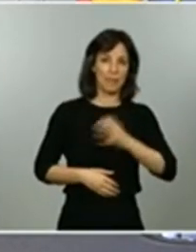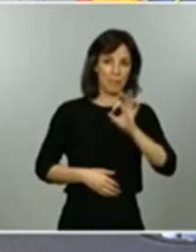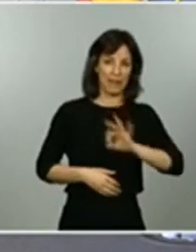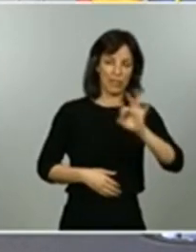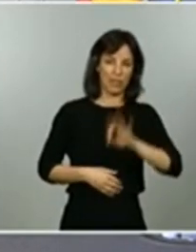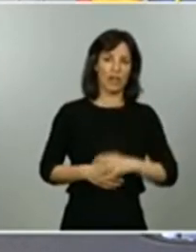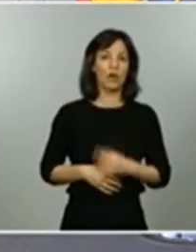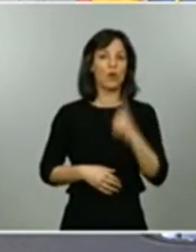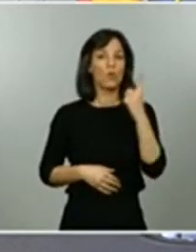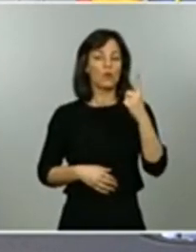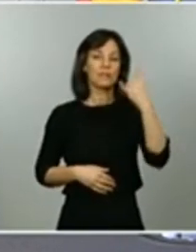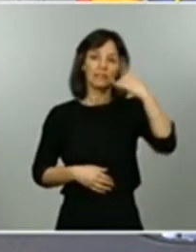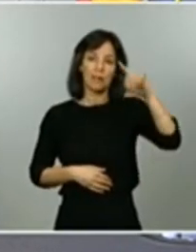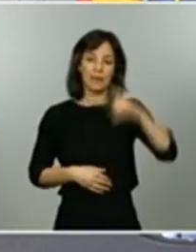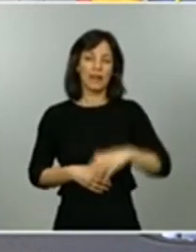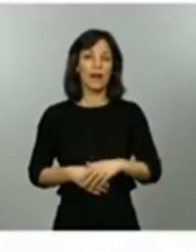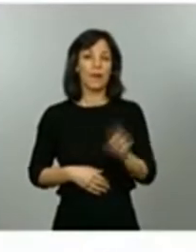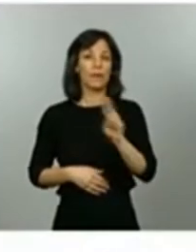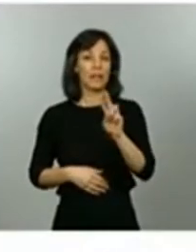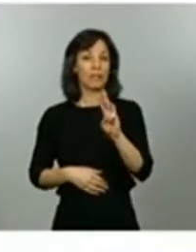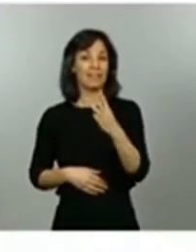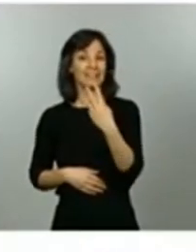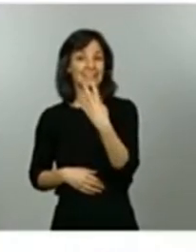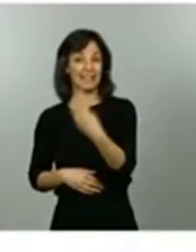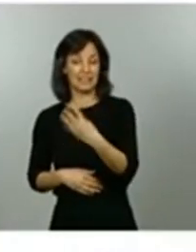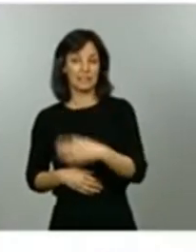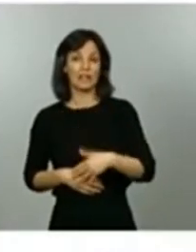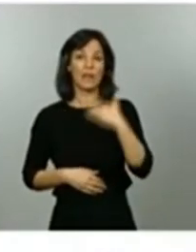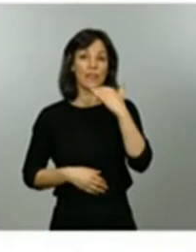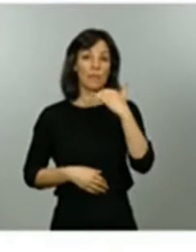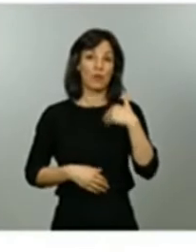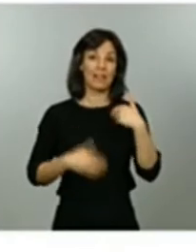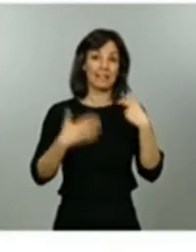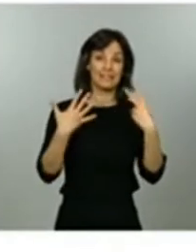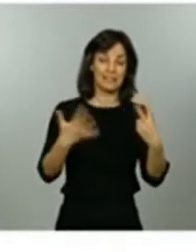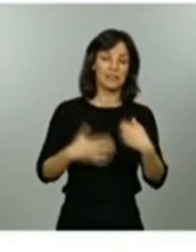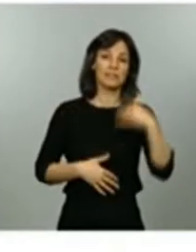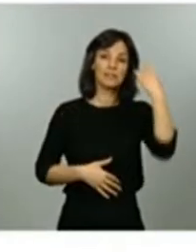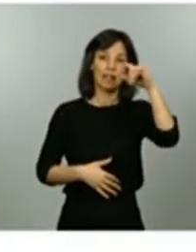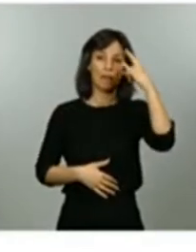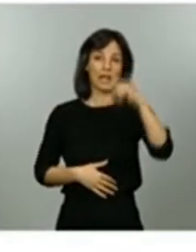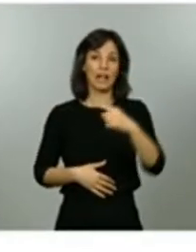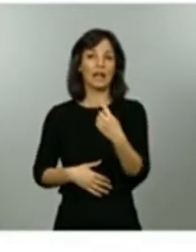Valladolid siete a Zamora tres a Salamanca y una a Soria